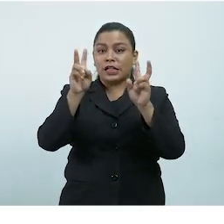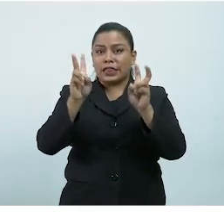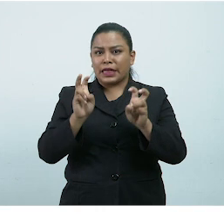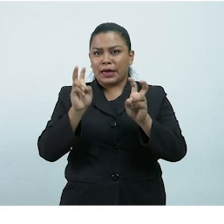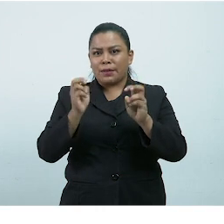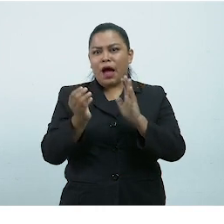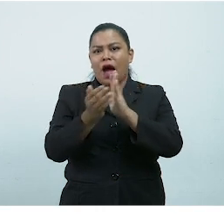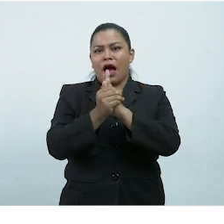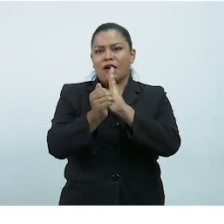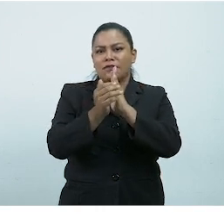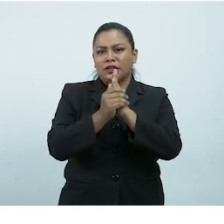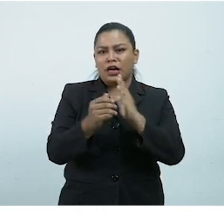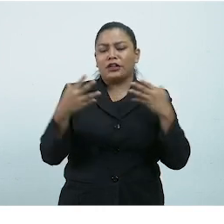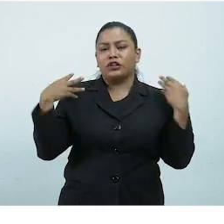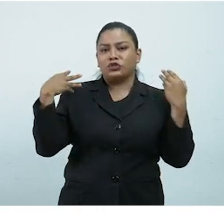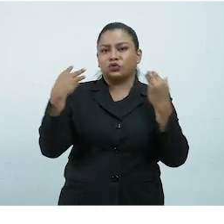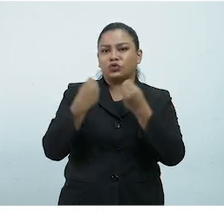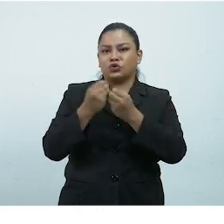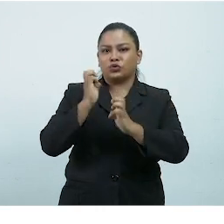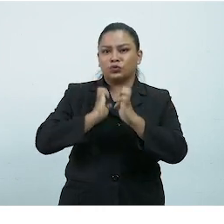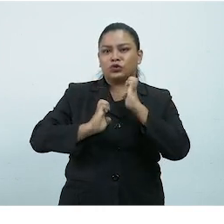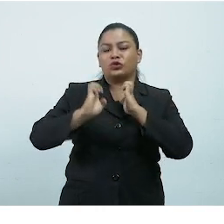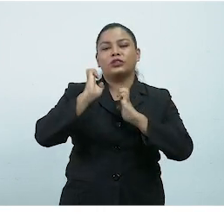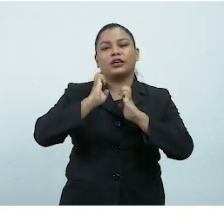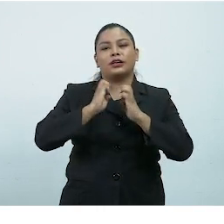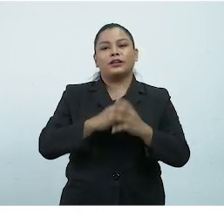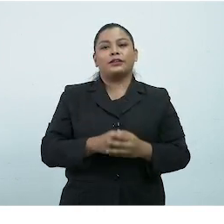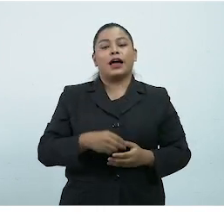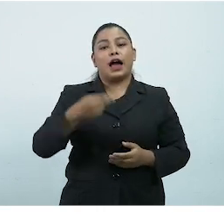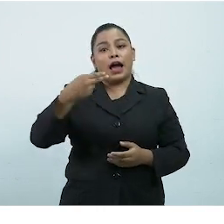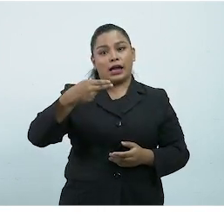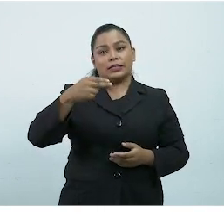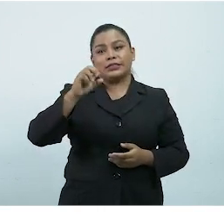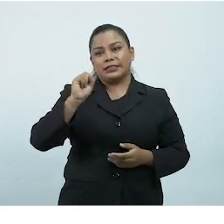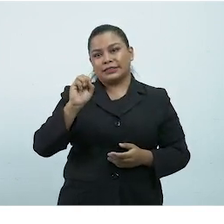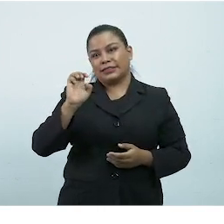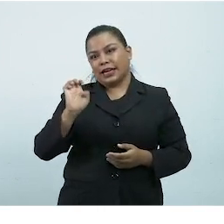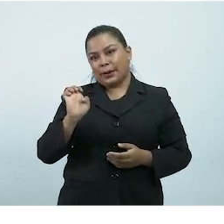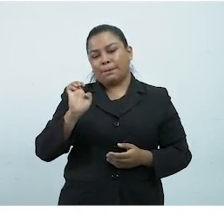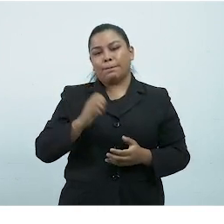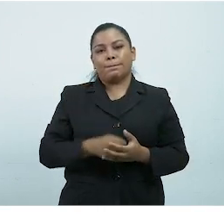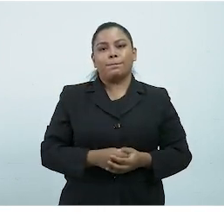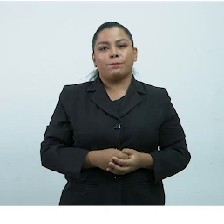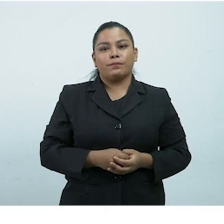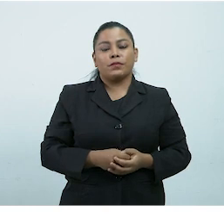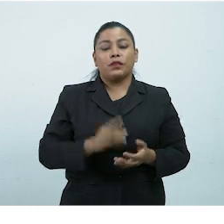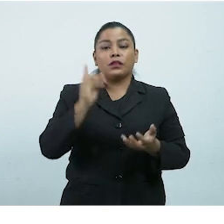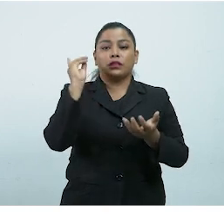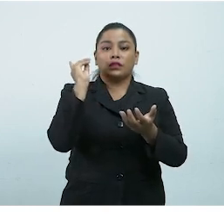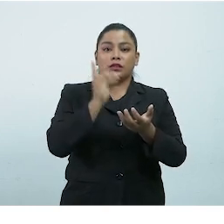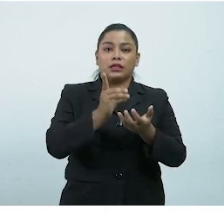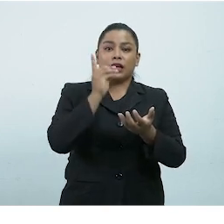competencias socioemocionales HSE Didáctica en entornos